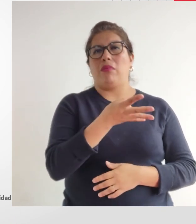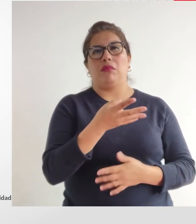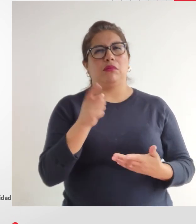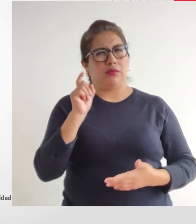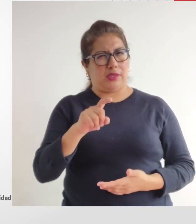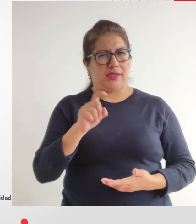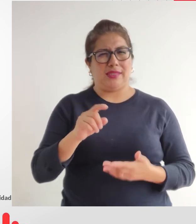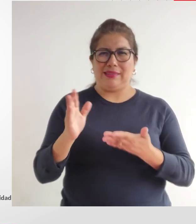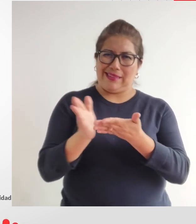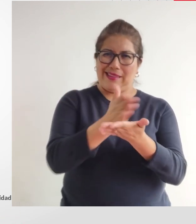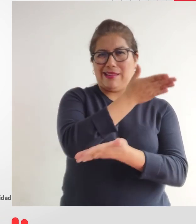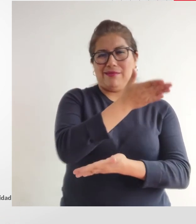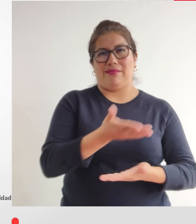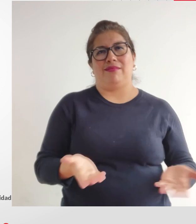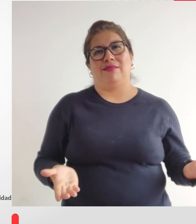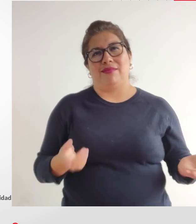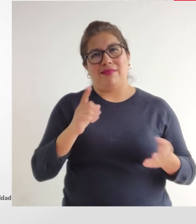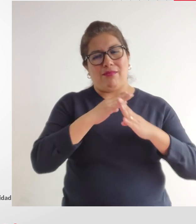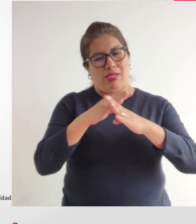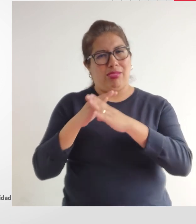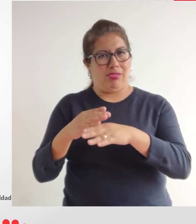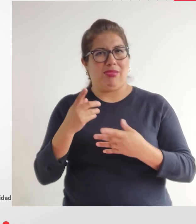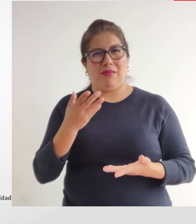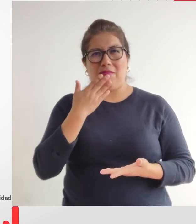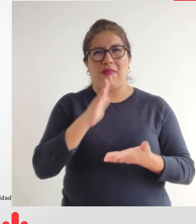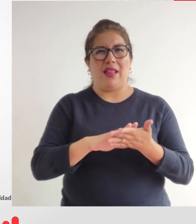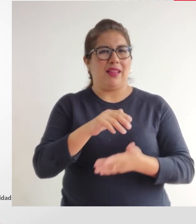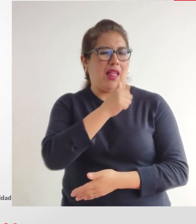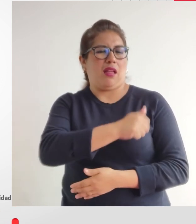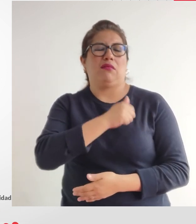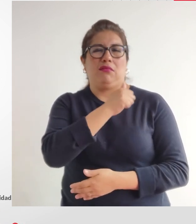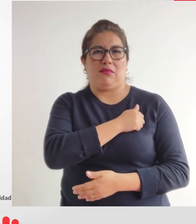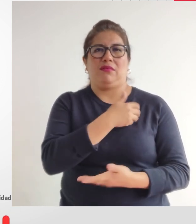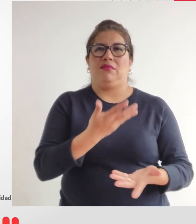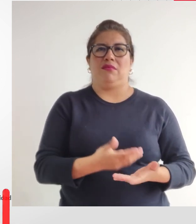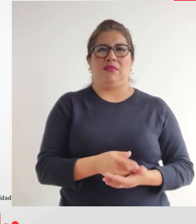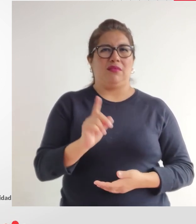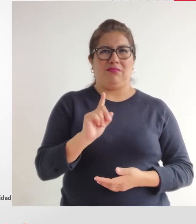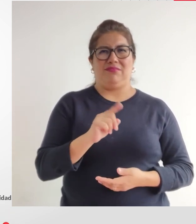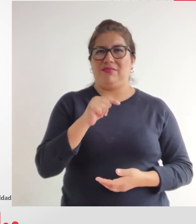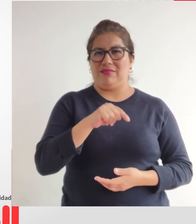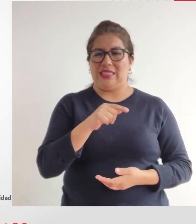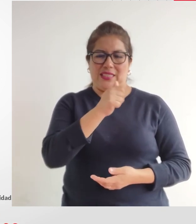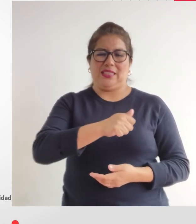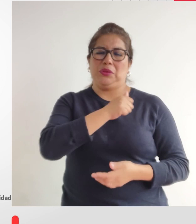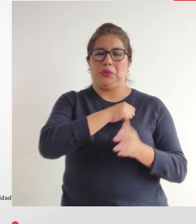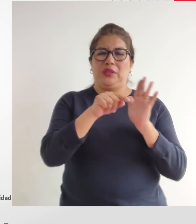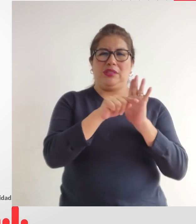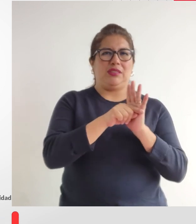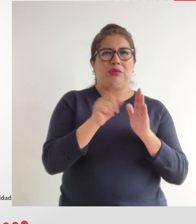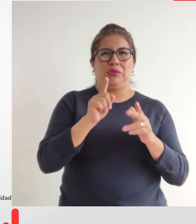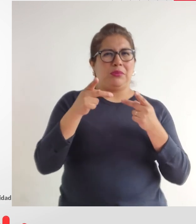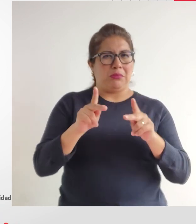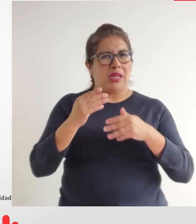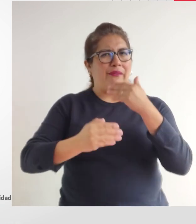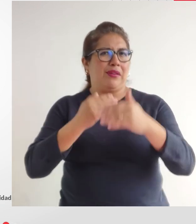tratar de derribar las barreras actitudinales que no dejan avanzar